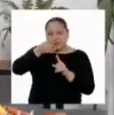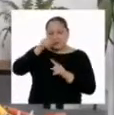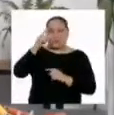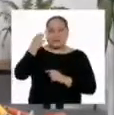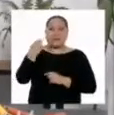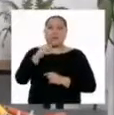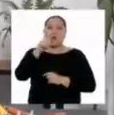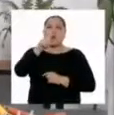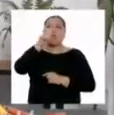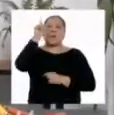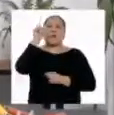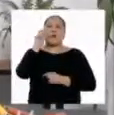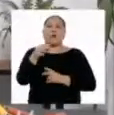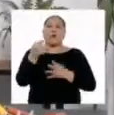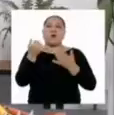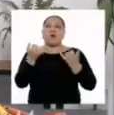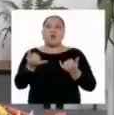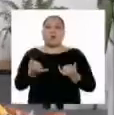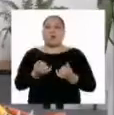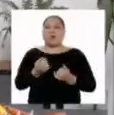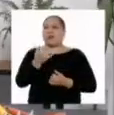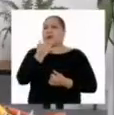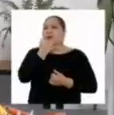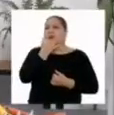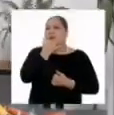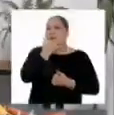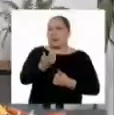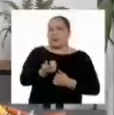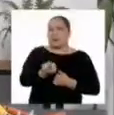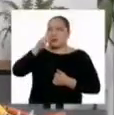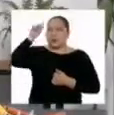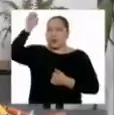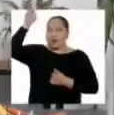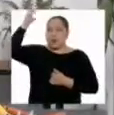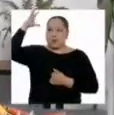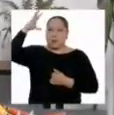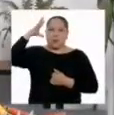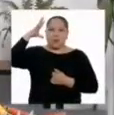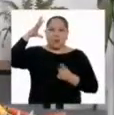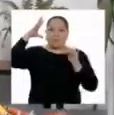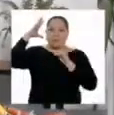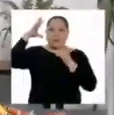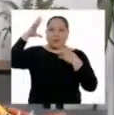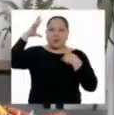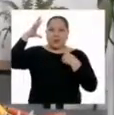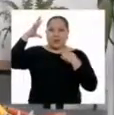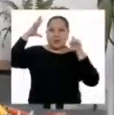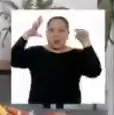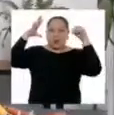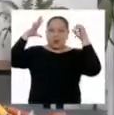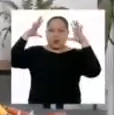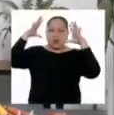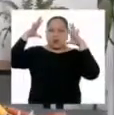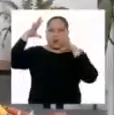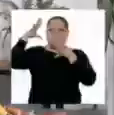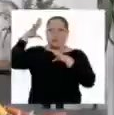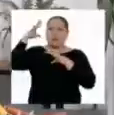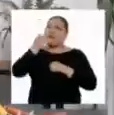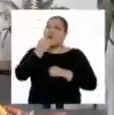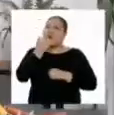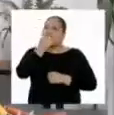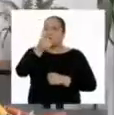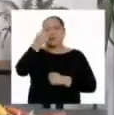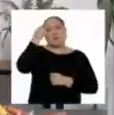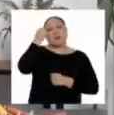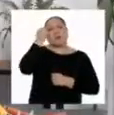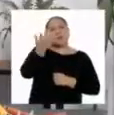una pregunta. Hoy será, ¿qué sucede si a una planta le falta luz solar? ¿Cuál es la primera respuesta